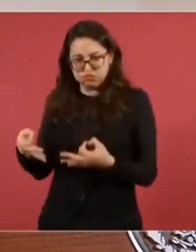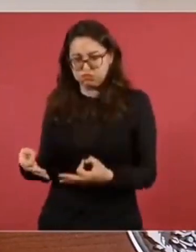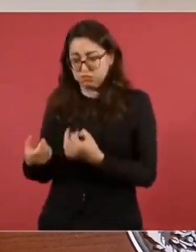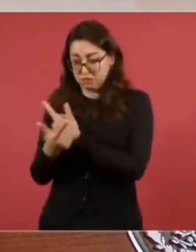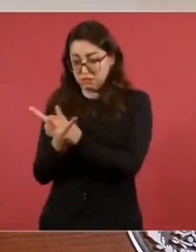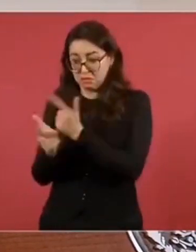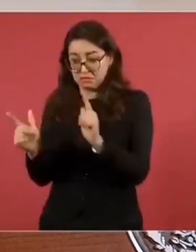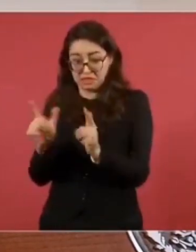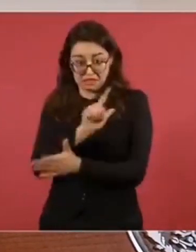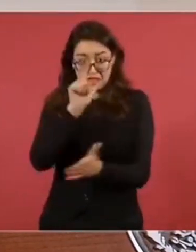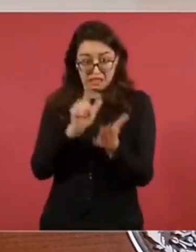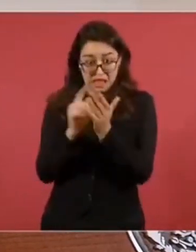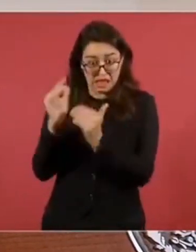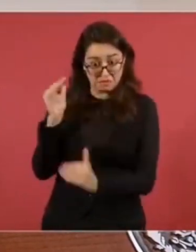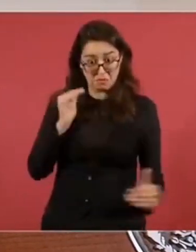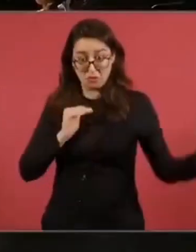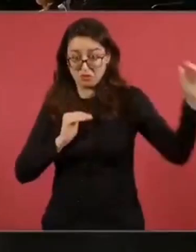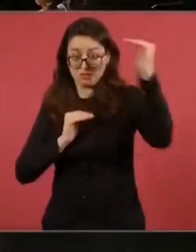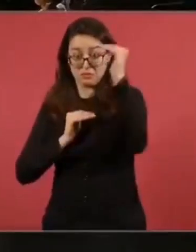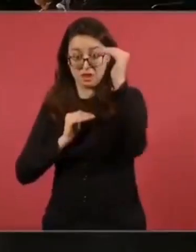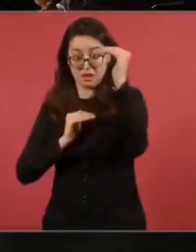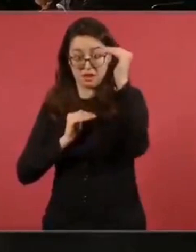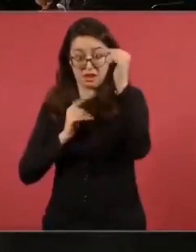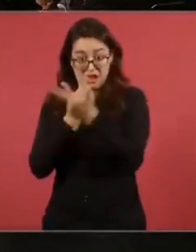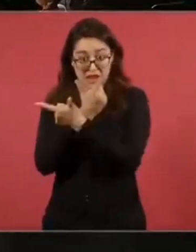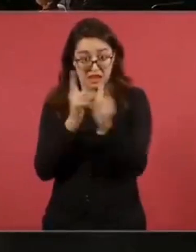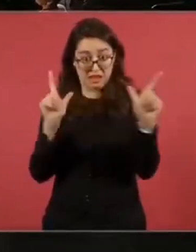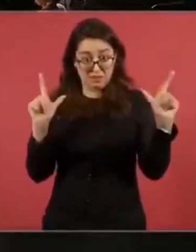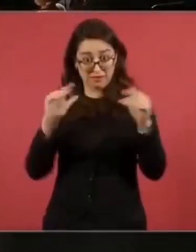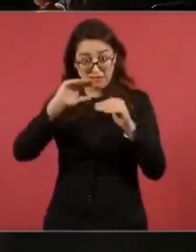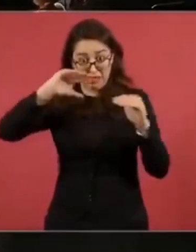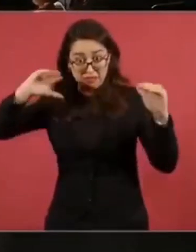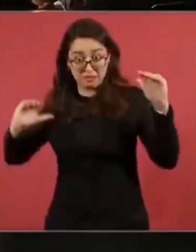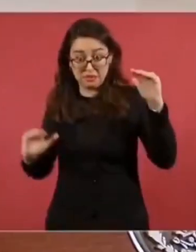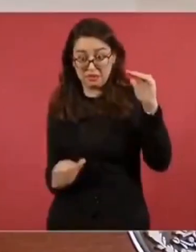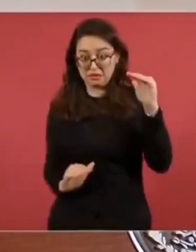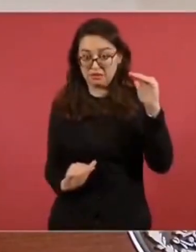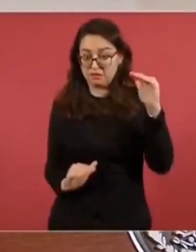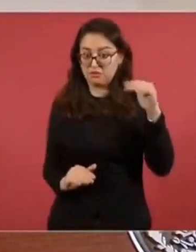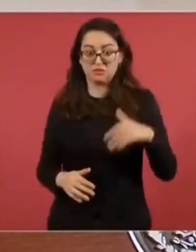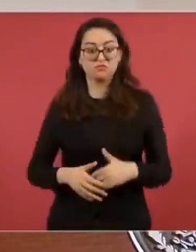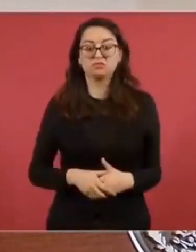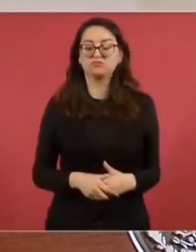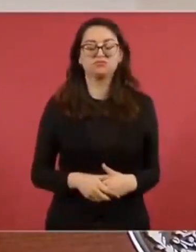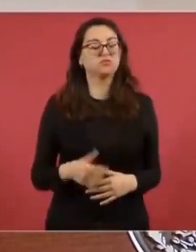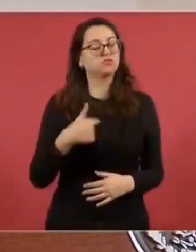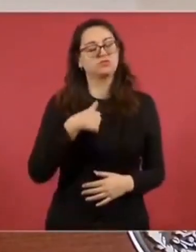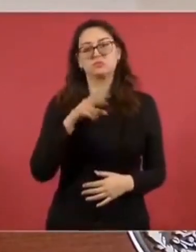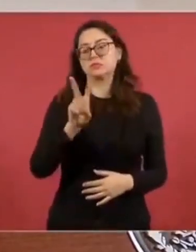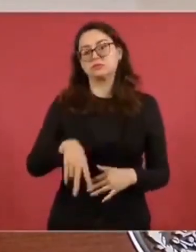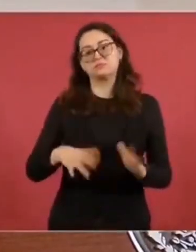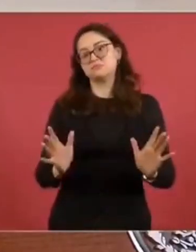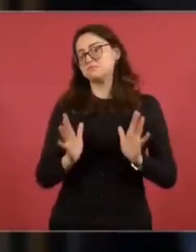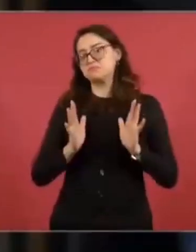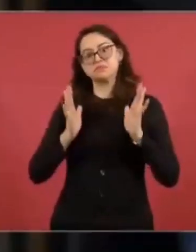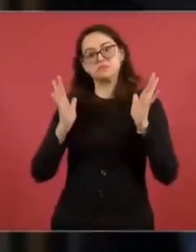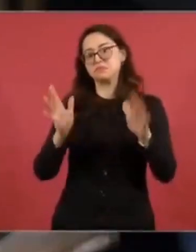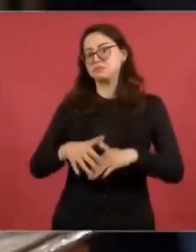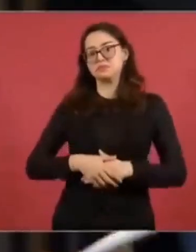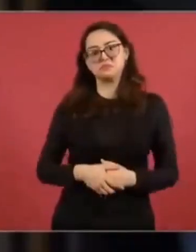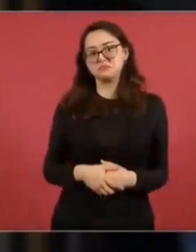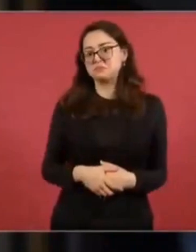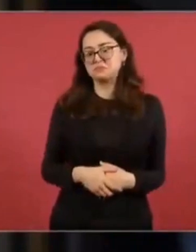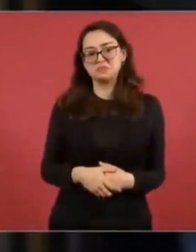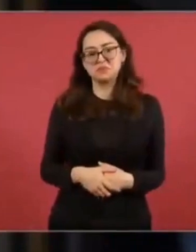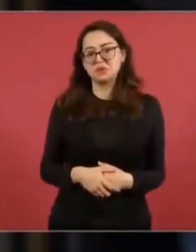la libertad. O sea, no se arrepiente. Prohibido, prohibido. Estoy asombrada, señor presidente, porque entiendo